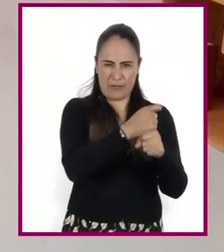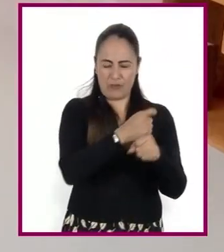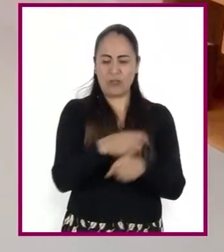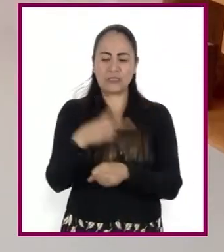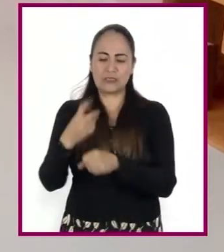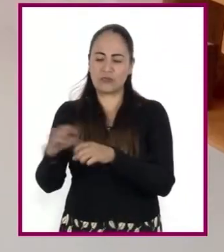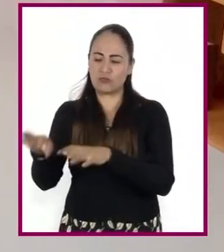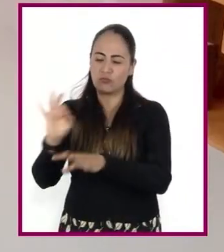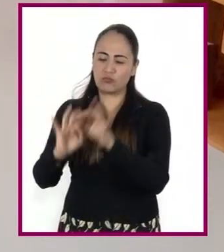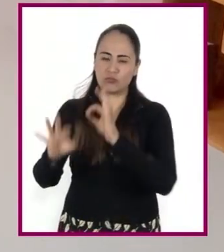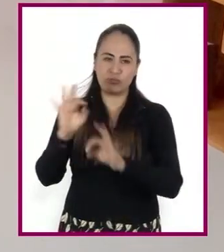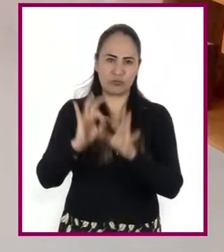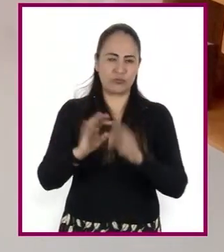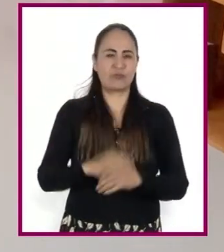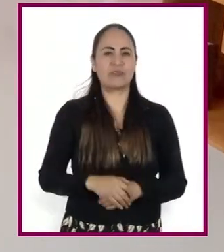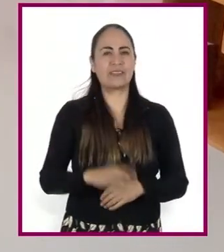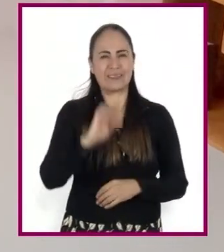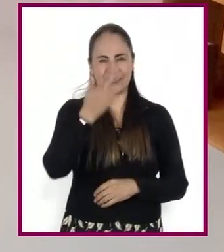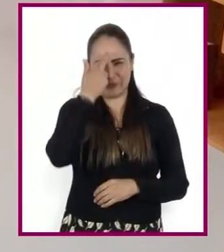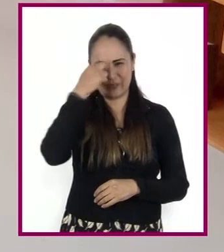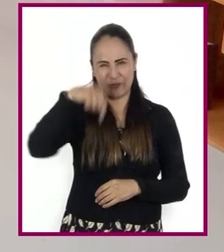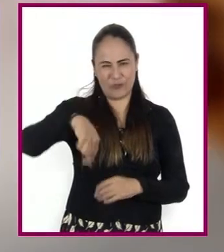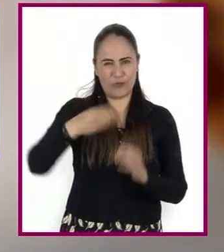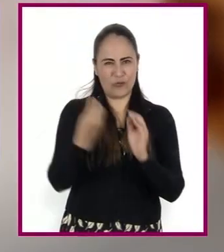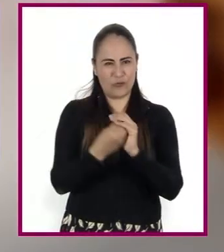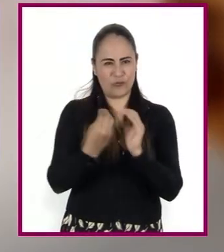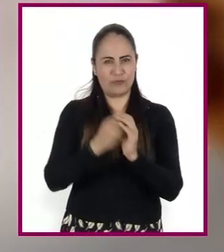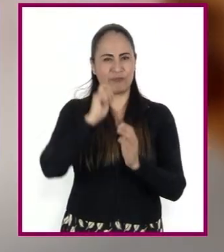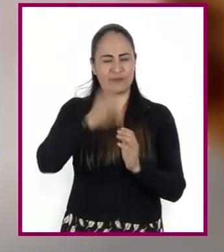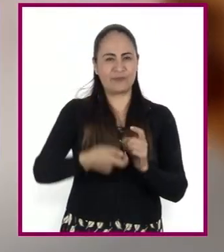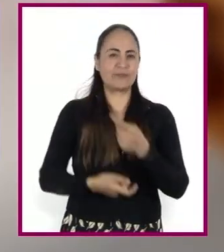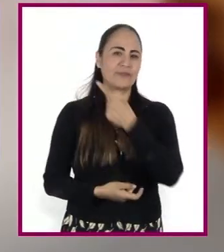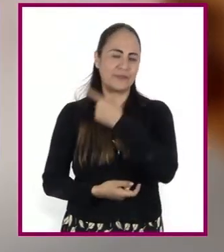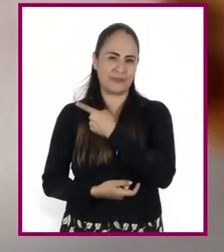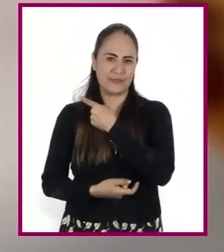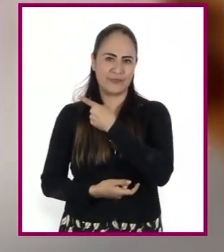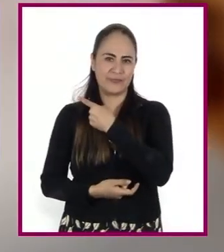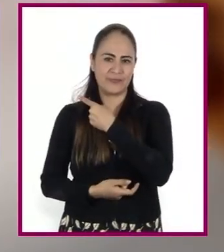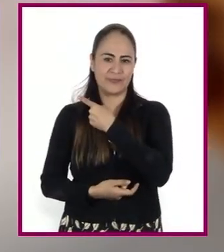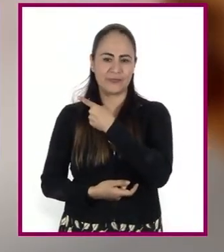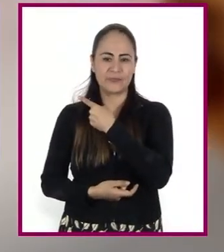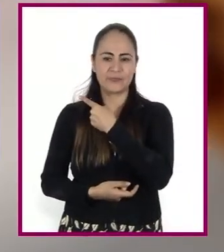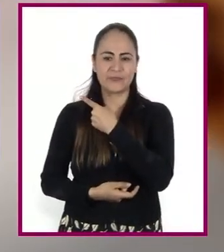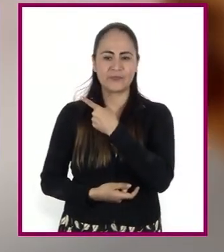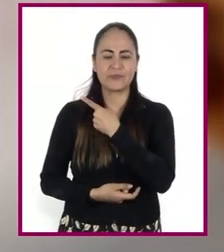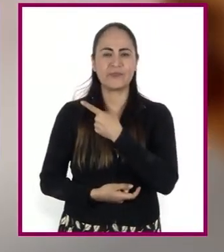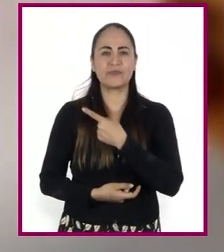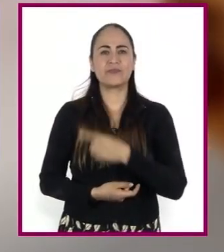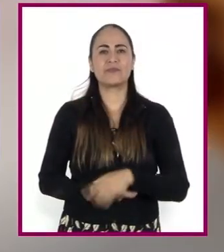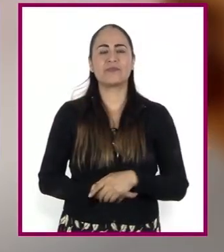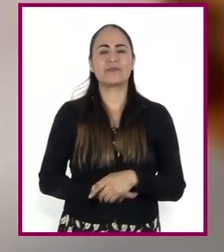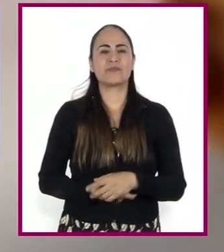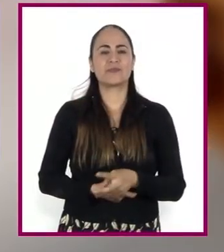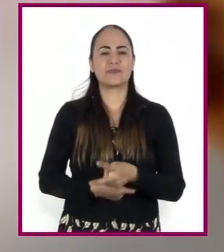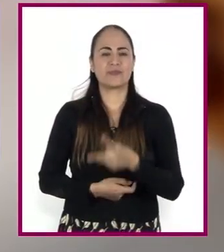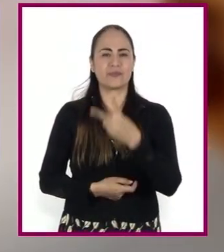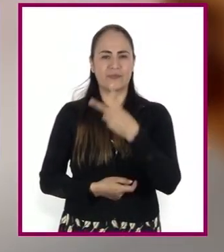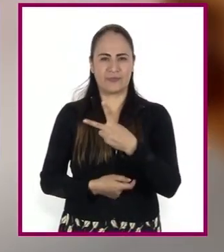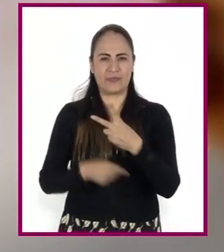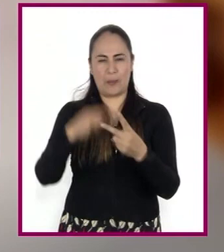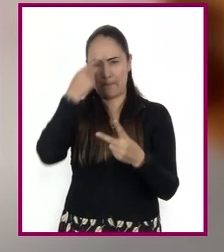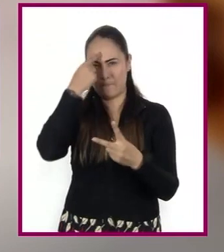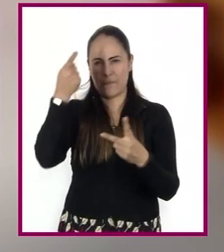Recuerden que en esta sesión, nuestro aprendizaje esperado fue Elabora resúmenes que integren información de varias fuentes, con el